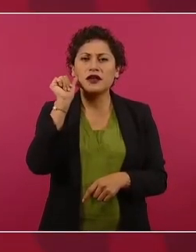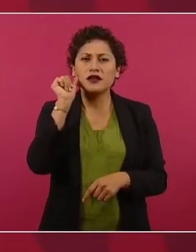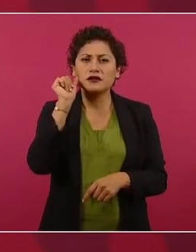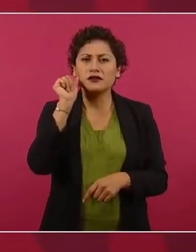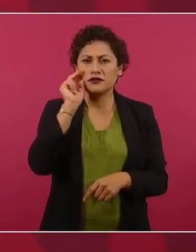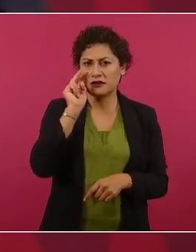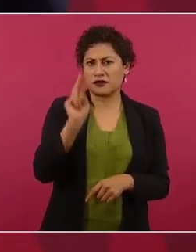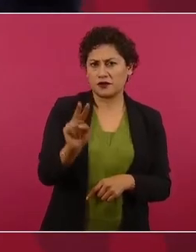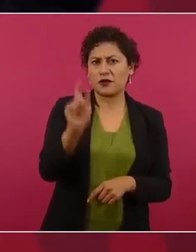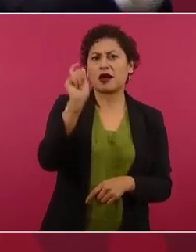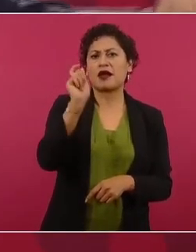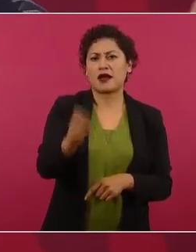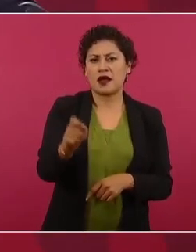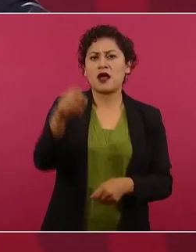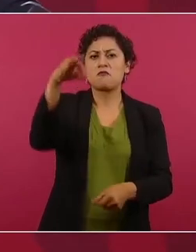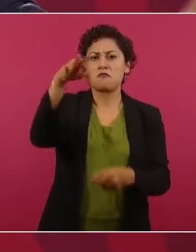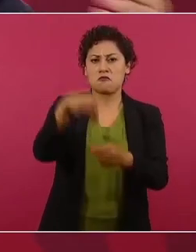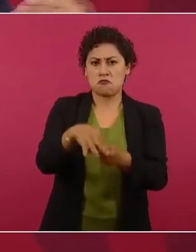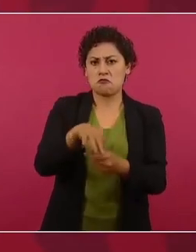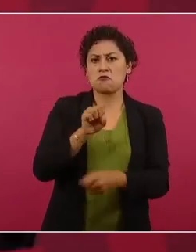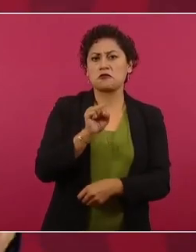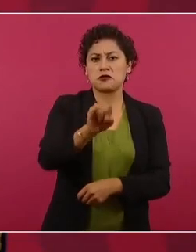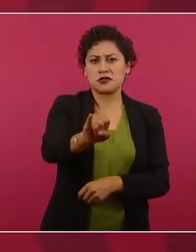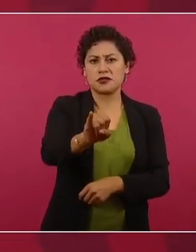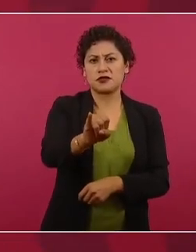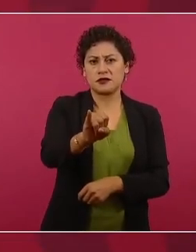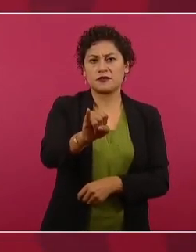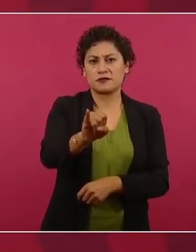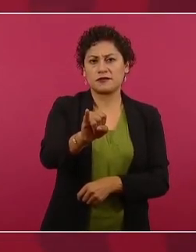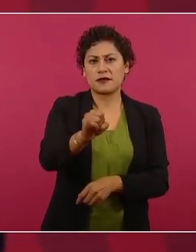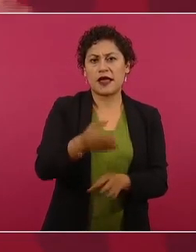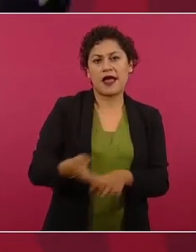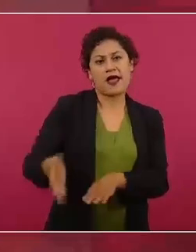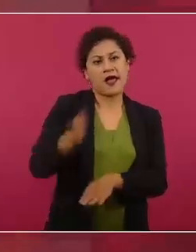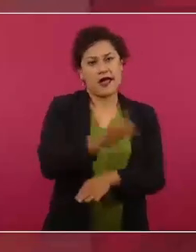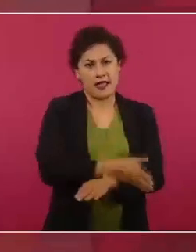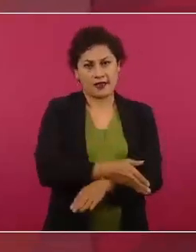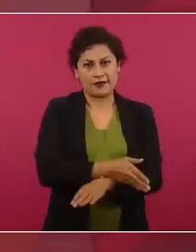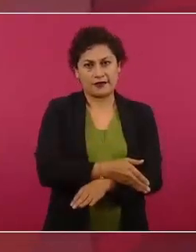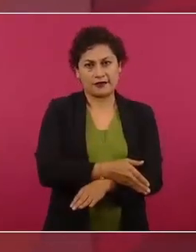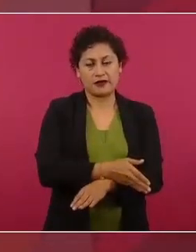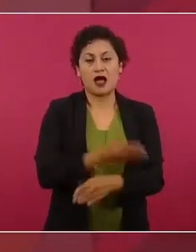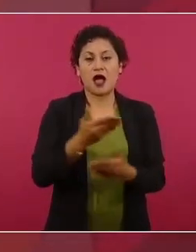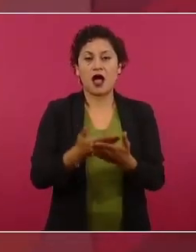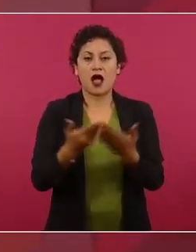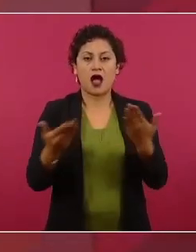votaron a favor antes y ahora están en contra.